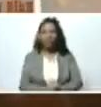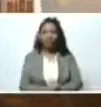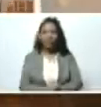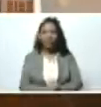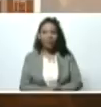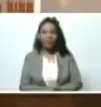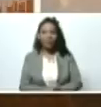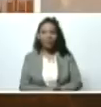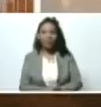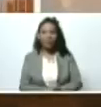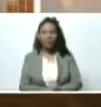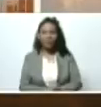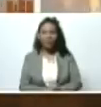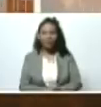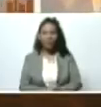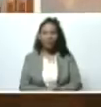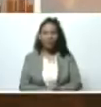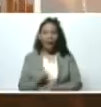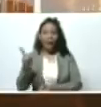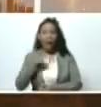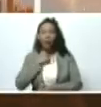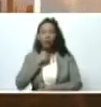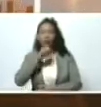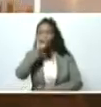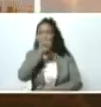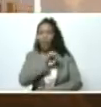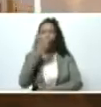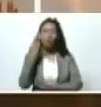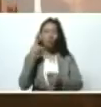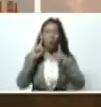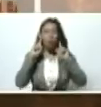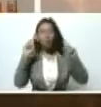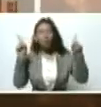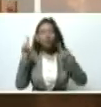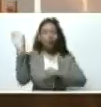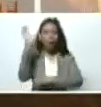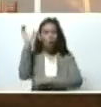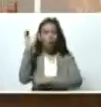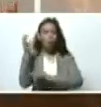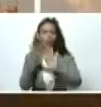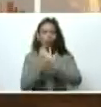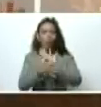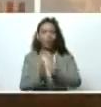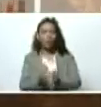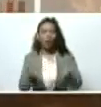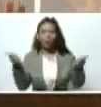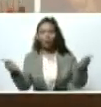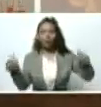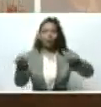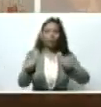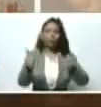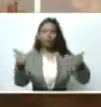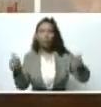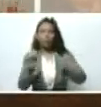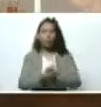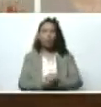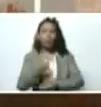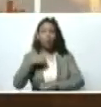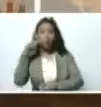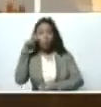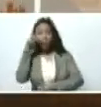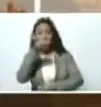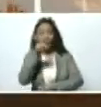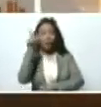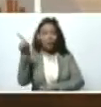Vallenatero, le gusta mucho el vallenato, Tarek. Y estamos muy pendientes, Tarek, vamos a estar pendientes de